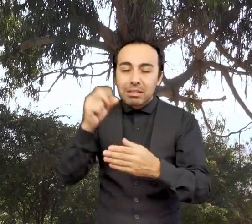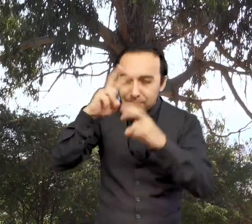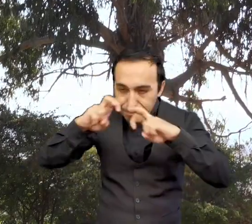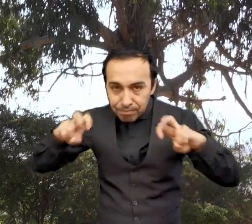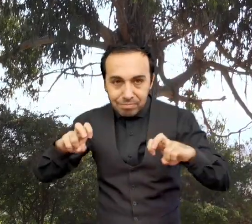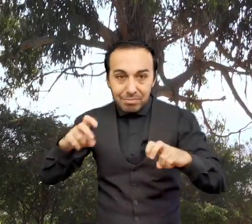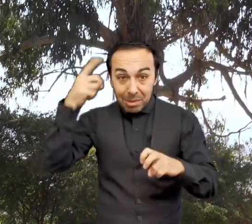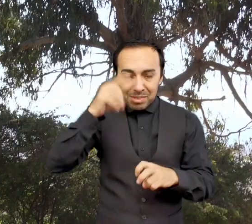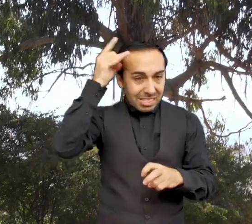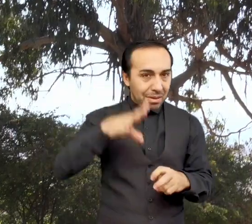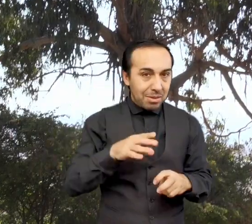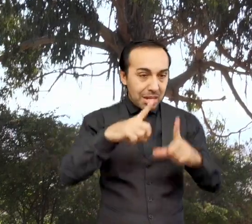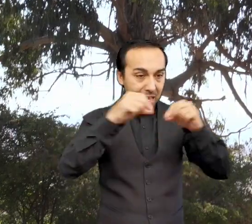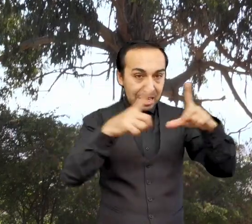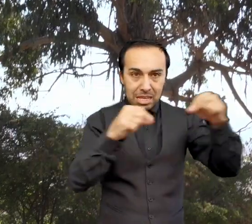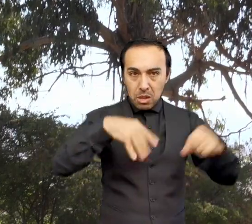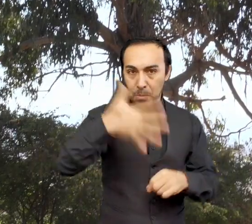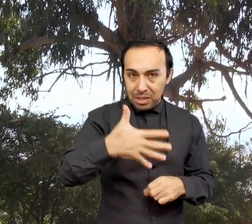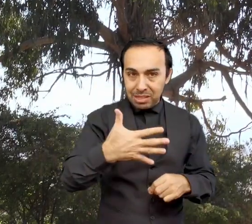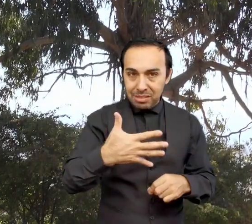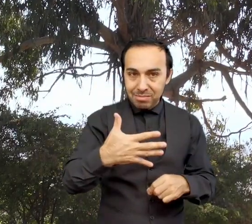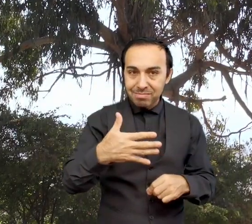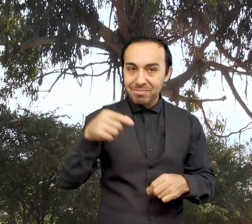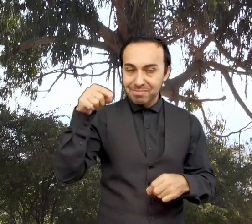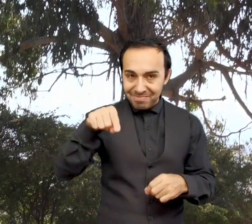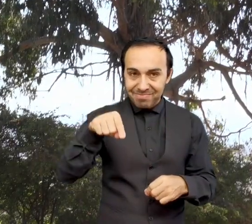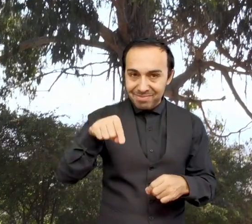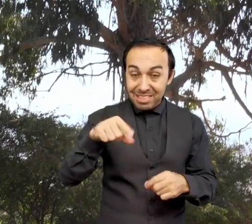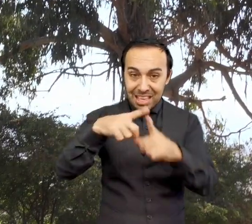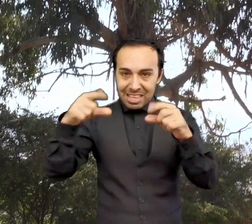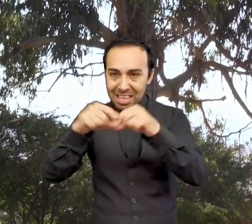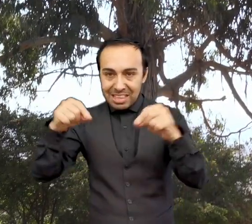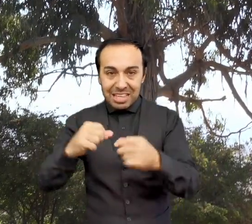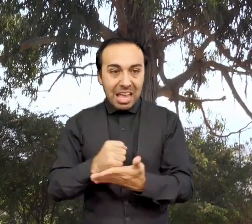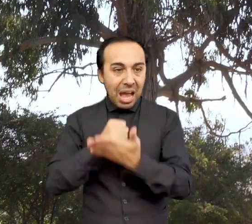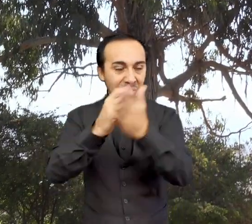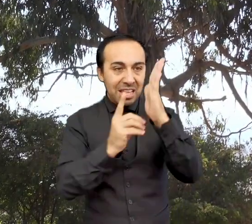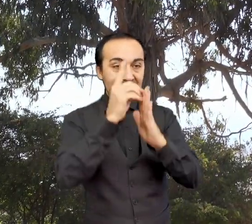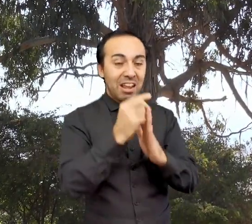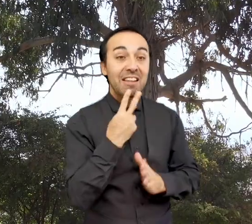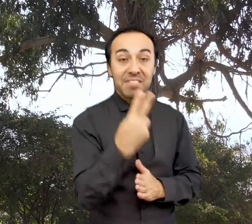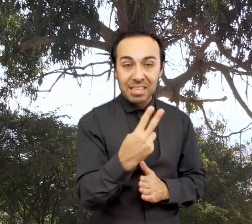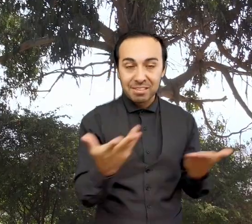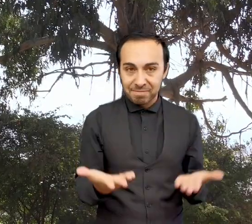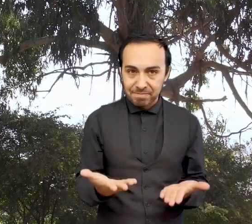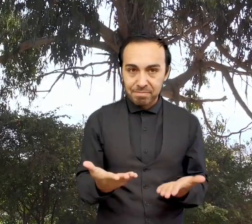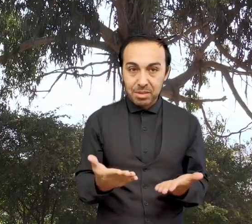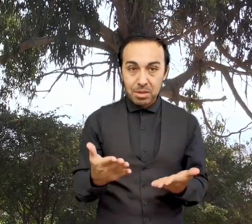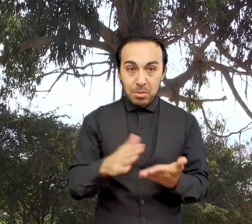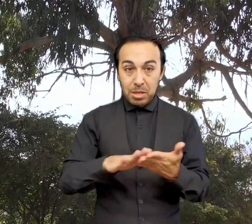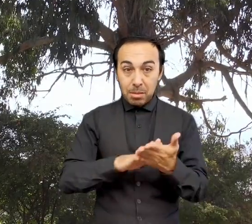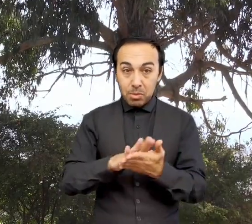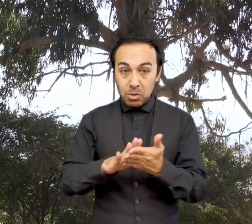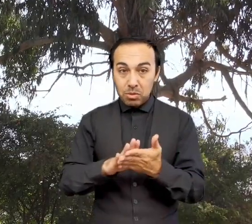mucho que decirnos aún. Lo que sí sabemos es que las estrellas son muy importantes porque producen las materias primas